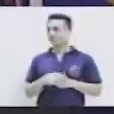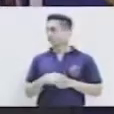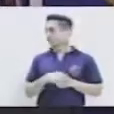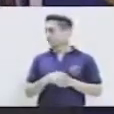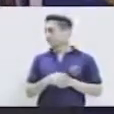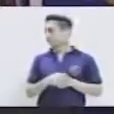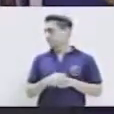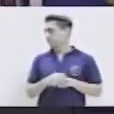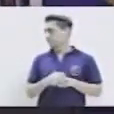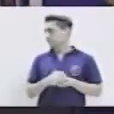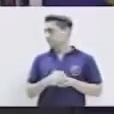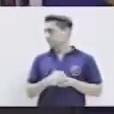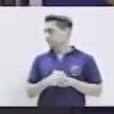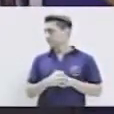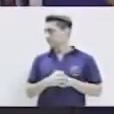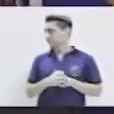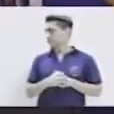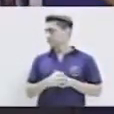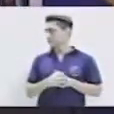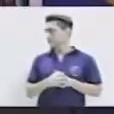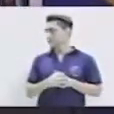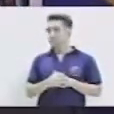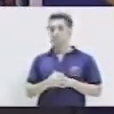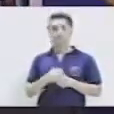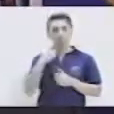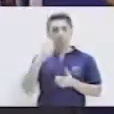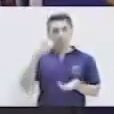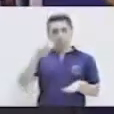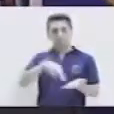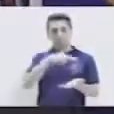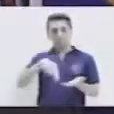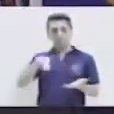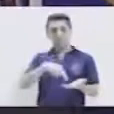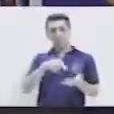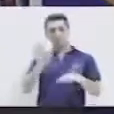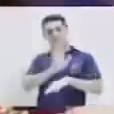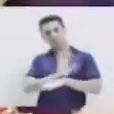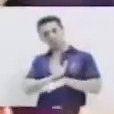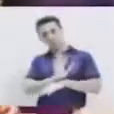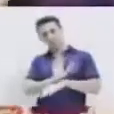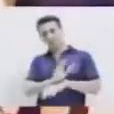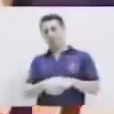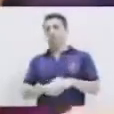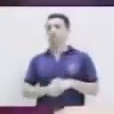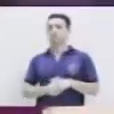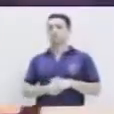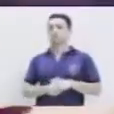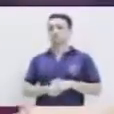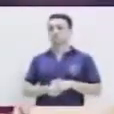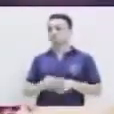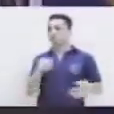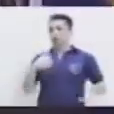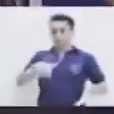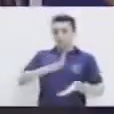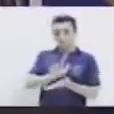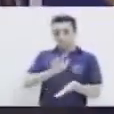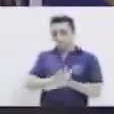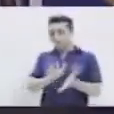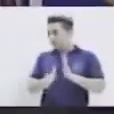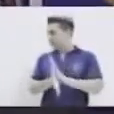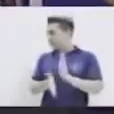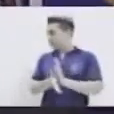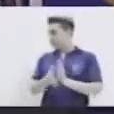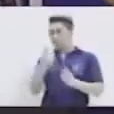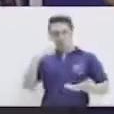Vean. ¿Has visto cuando bailan en la televisión y hacen zapateo y